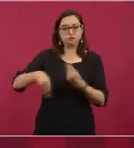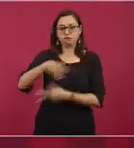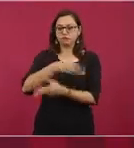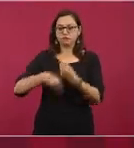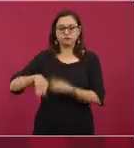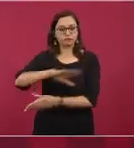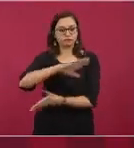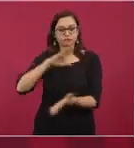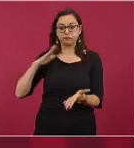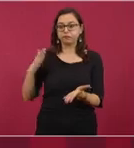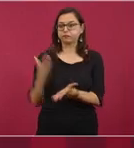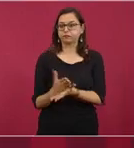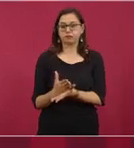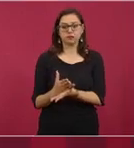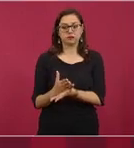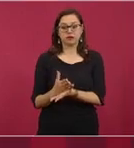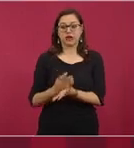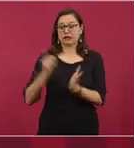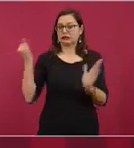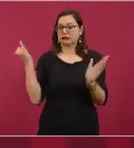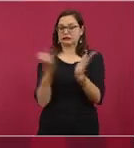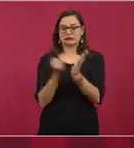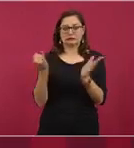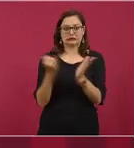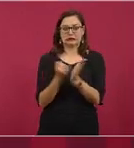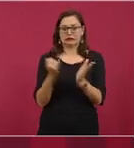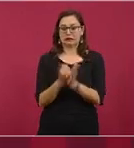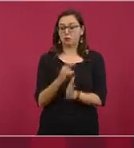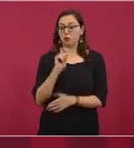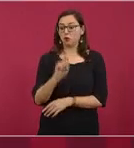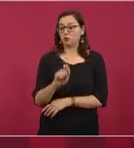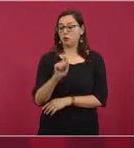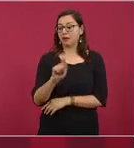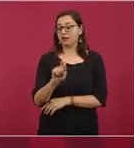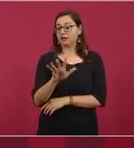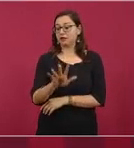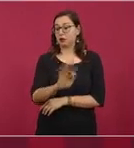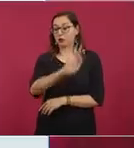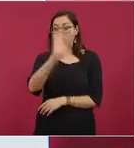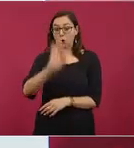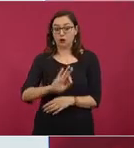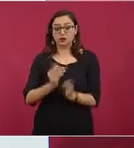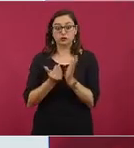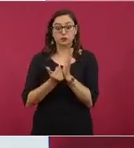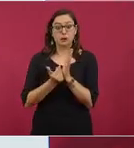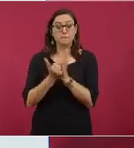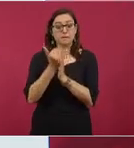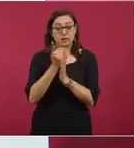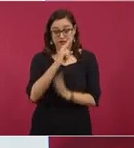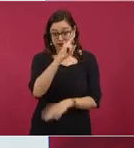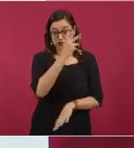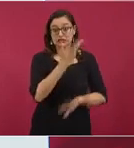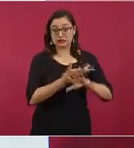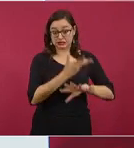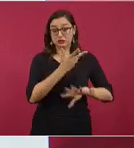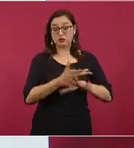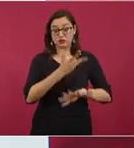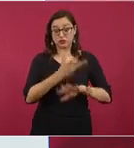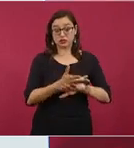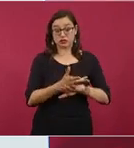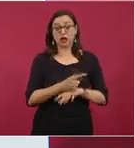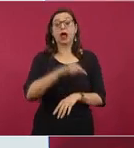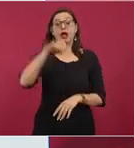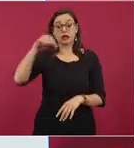tasas de interés ayer aquí en México el Banco de México